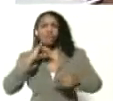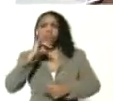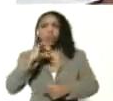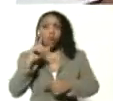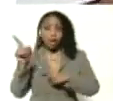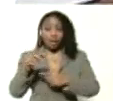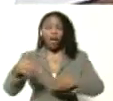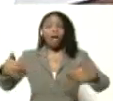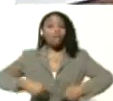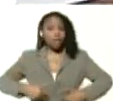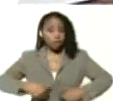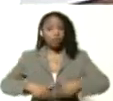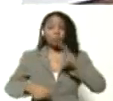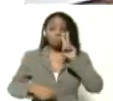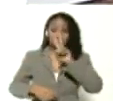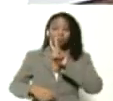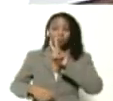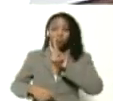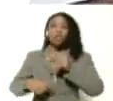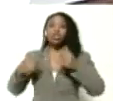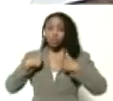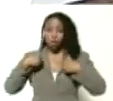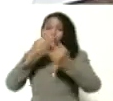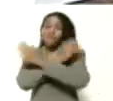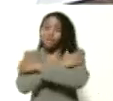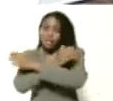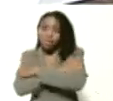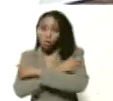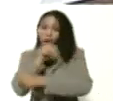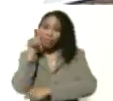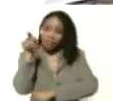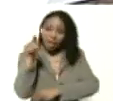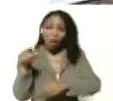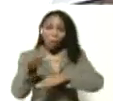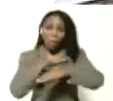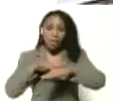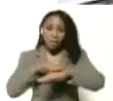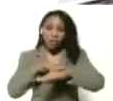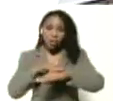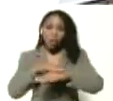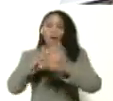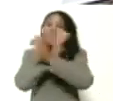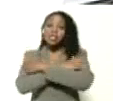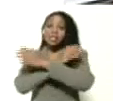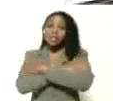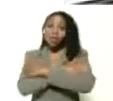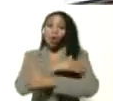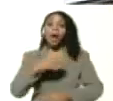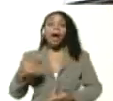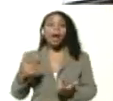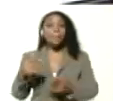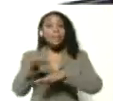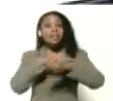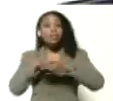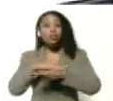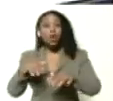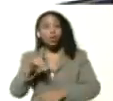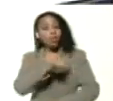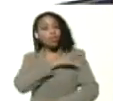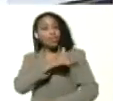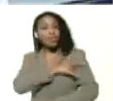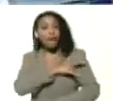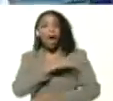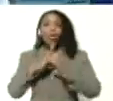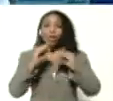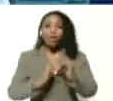esfuerzo, Aristóbulo. Te felicito a ti como ministro. Felicito a Trump y felicito a todo el liderazgo